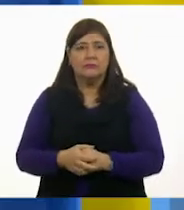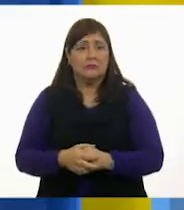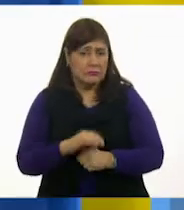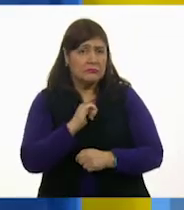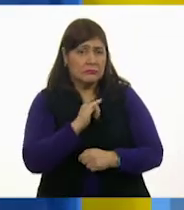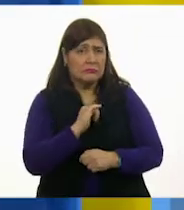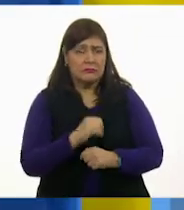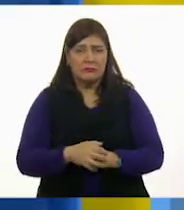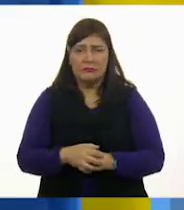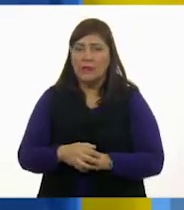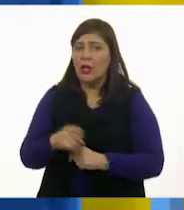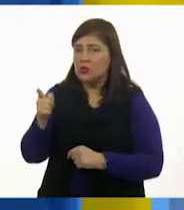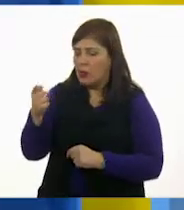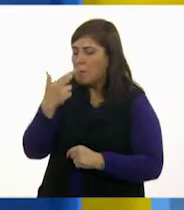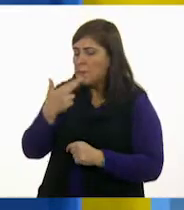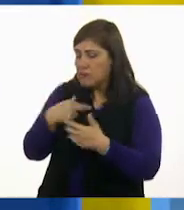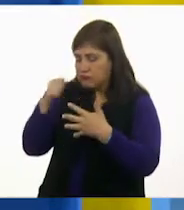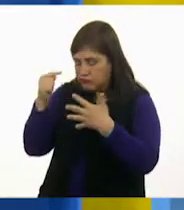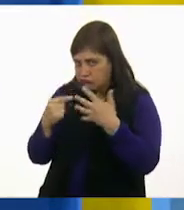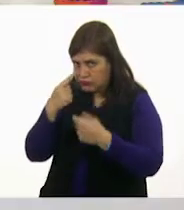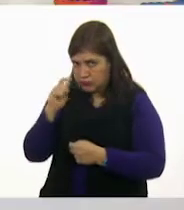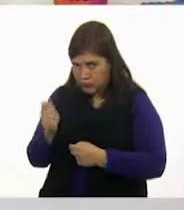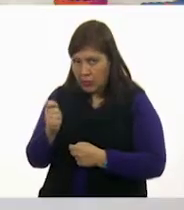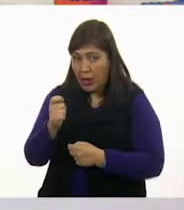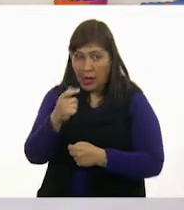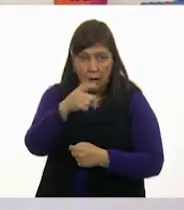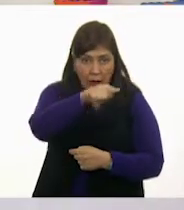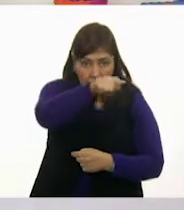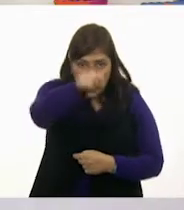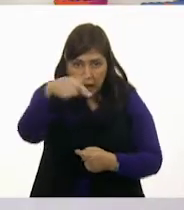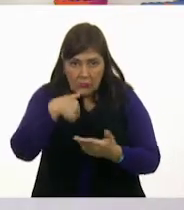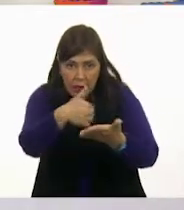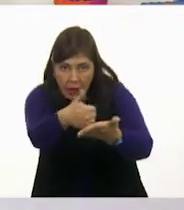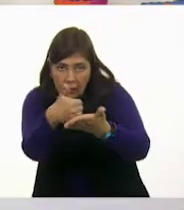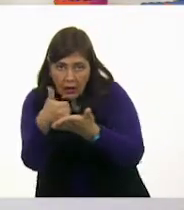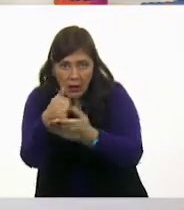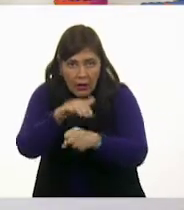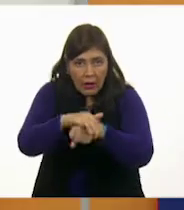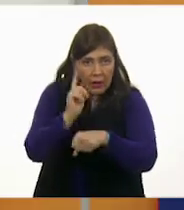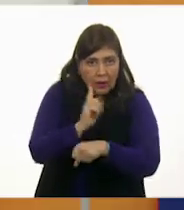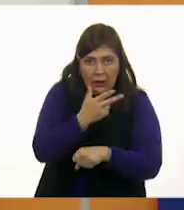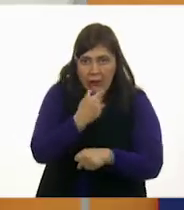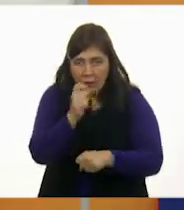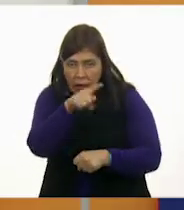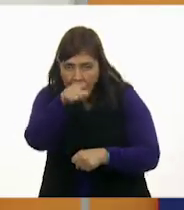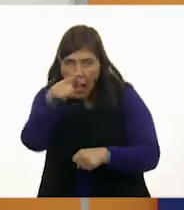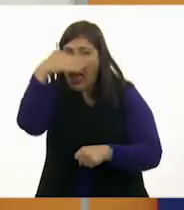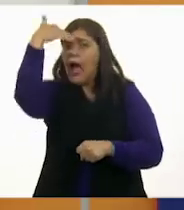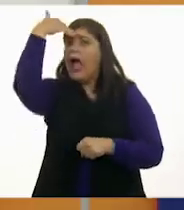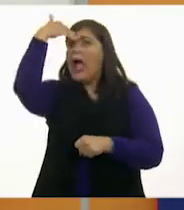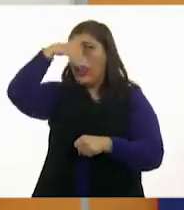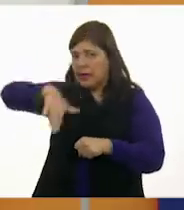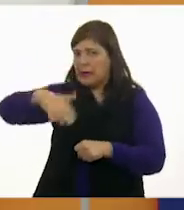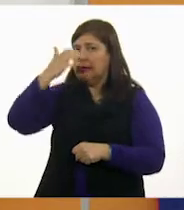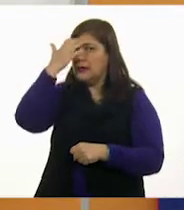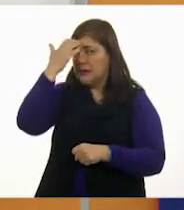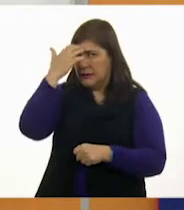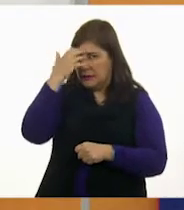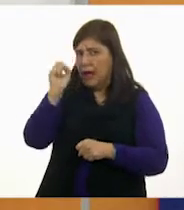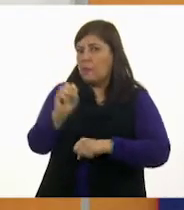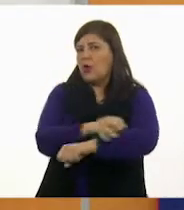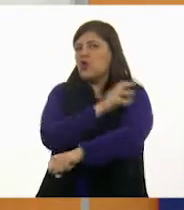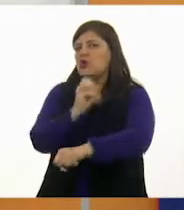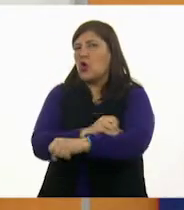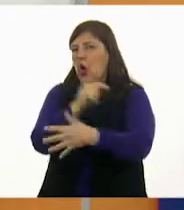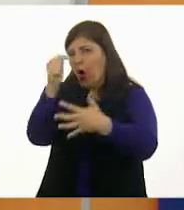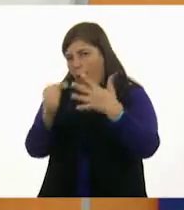contéstame de acuerdo a lo que sabes. Amigos, ustedes le pueden ayudar allá en casita, amigos y amigas, porque ustedes ya conocen un poquito de emociones.